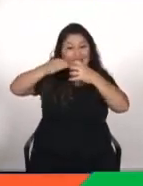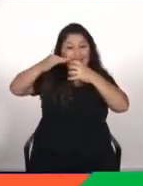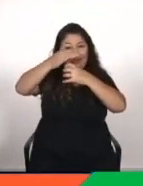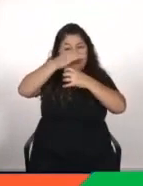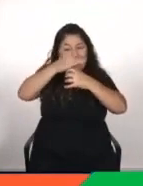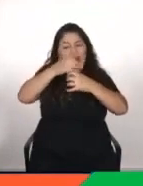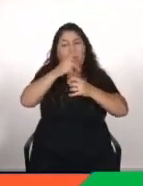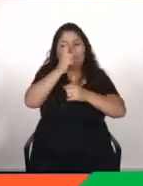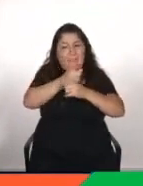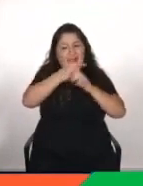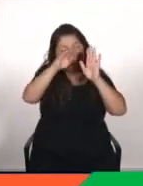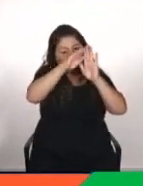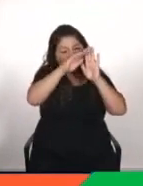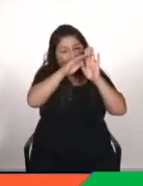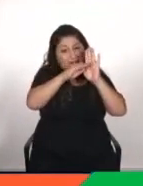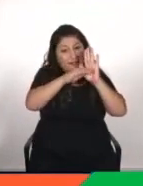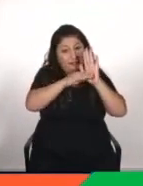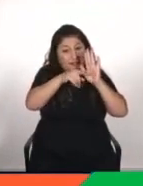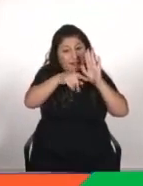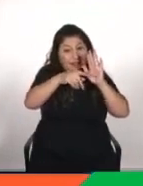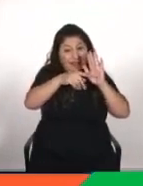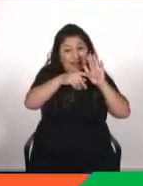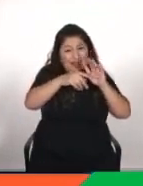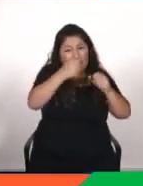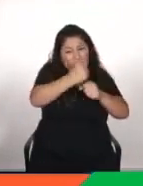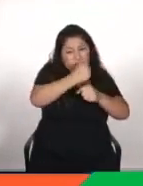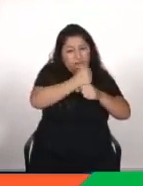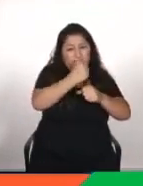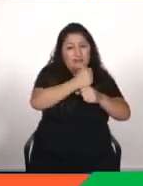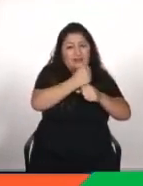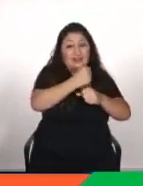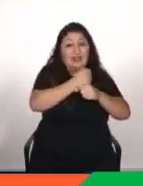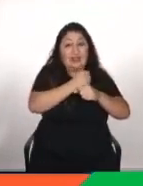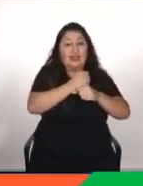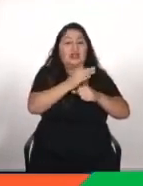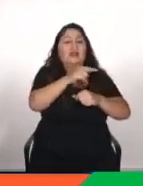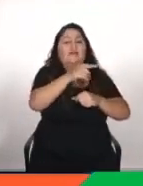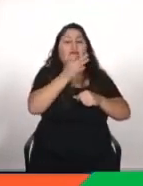seguir para procesarlo y poder hacer predicciones de cara a futuro